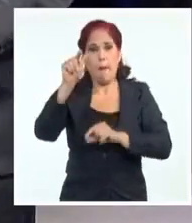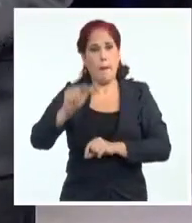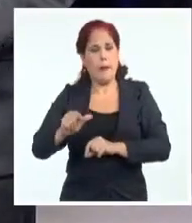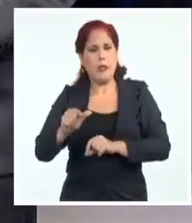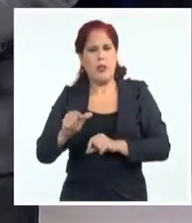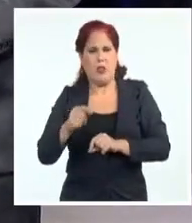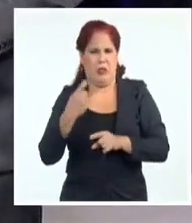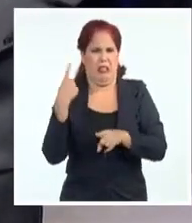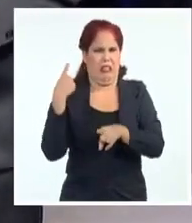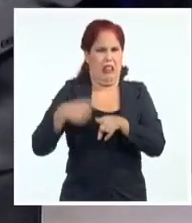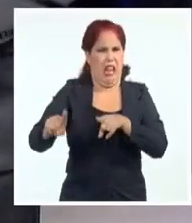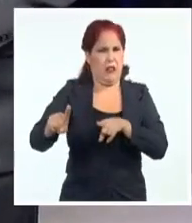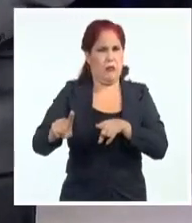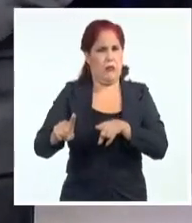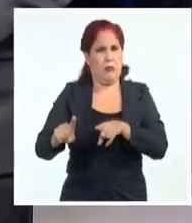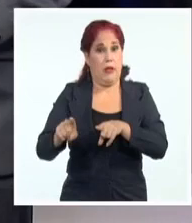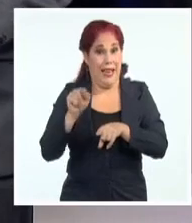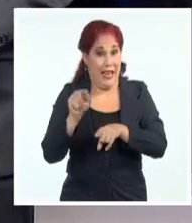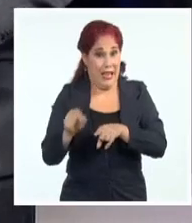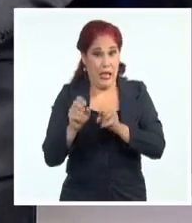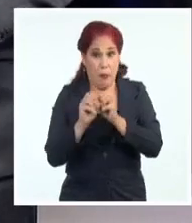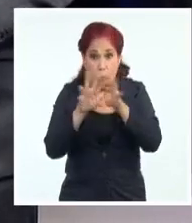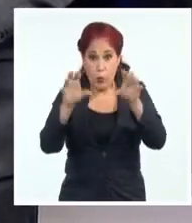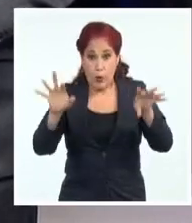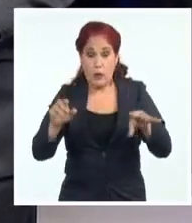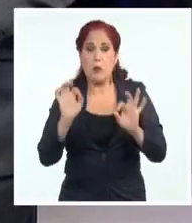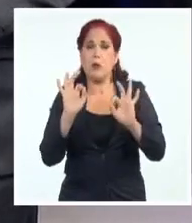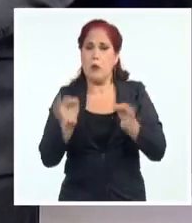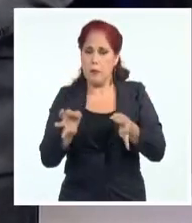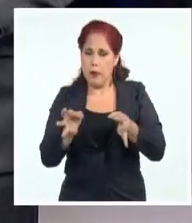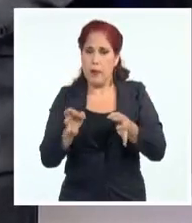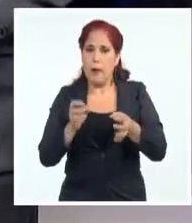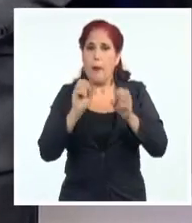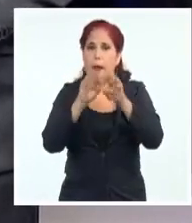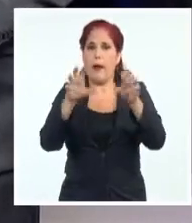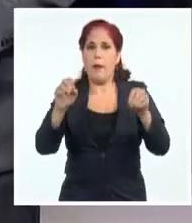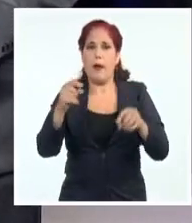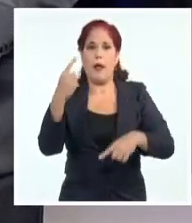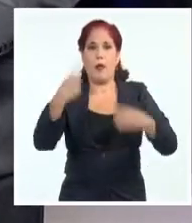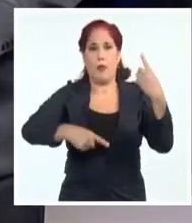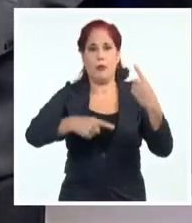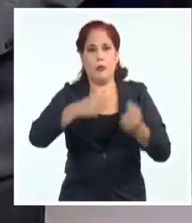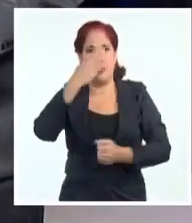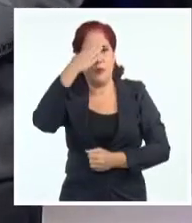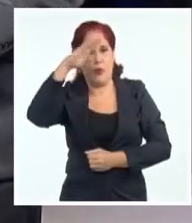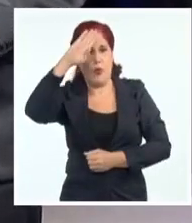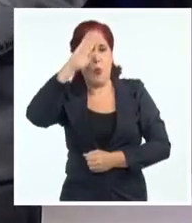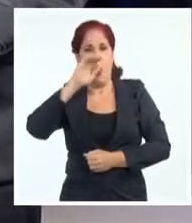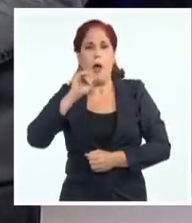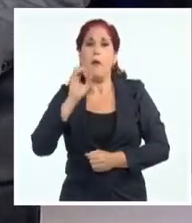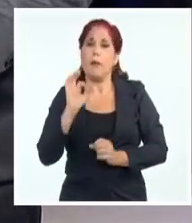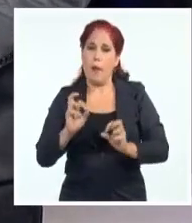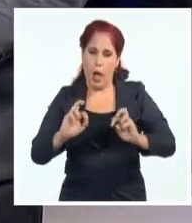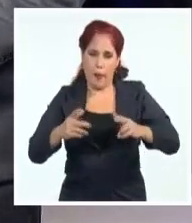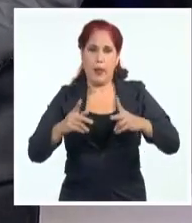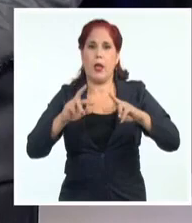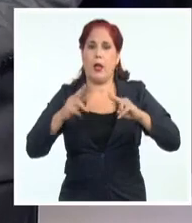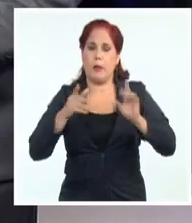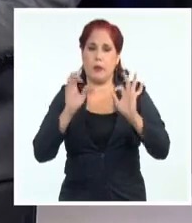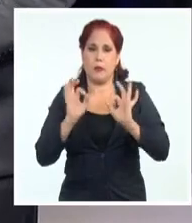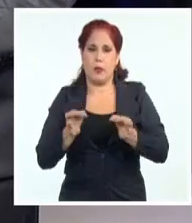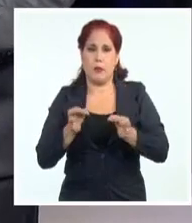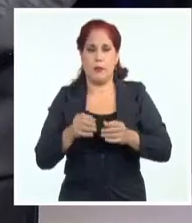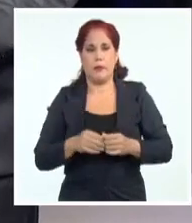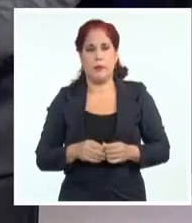gestos desagradables. Esas publicaciones son parte de una campaña de desinformación en redes sociales que repite los patrones de